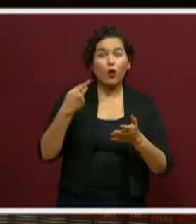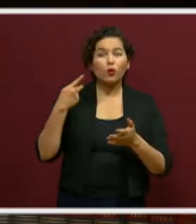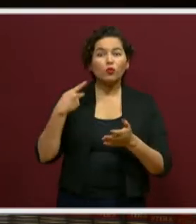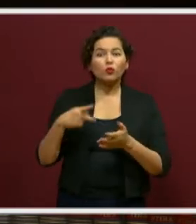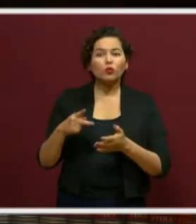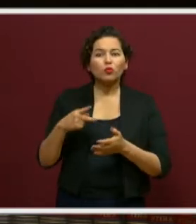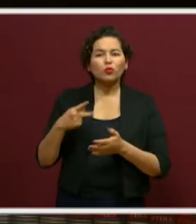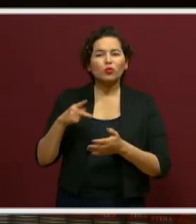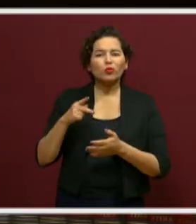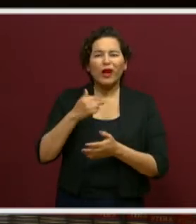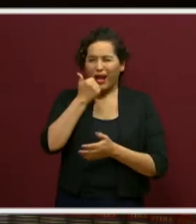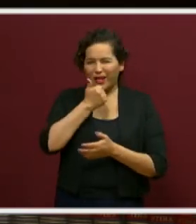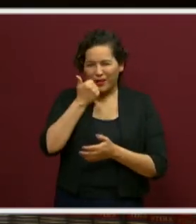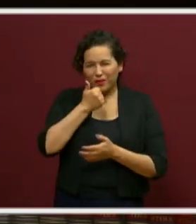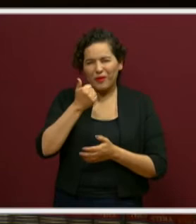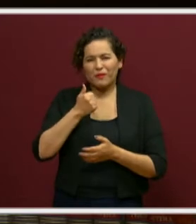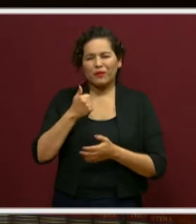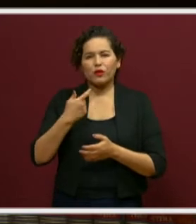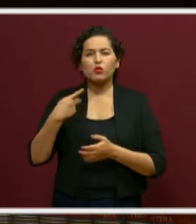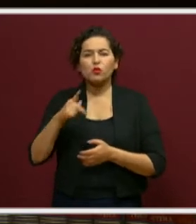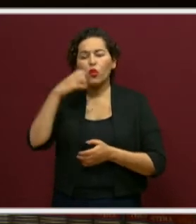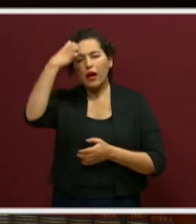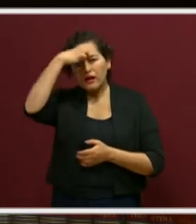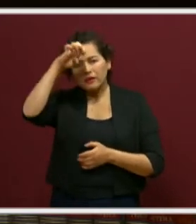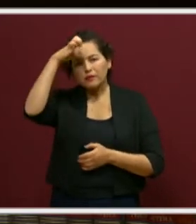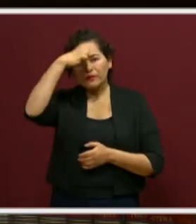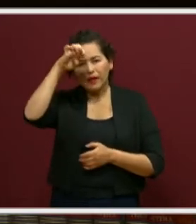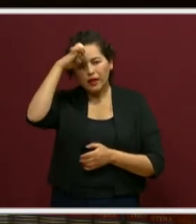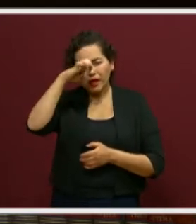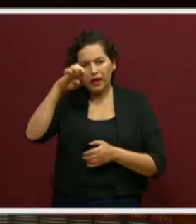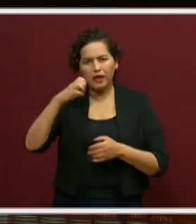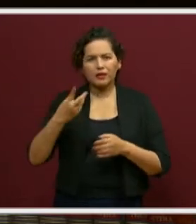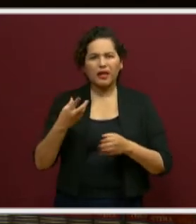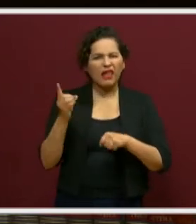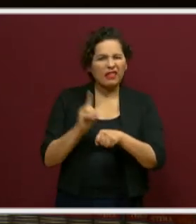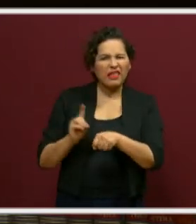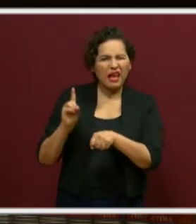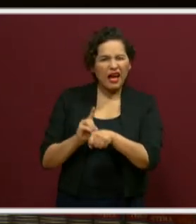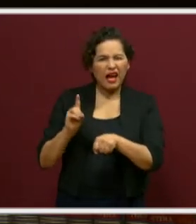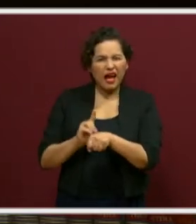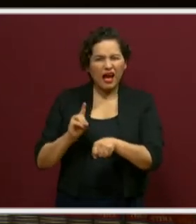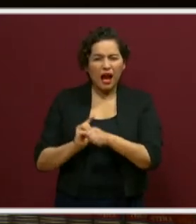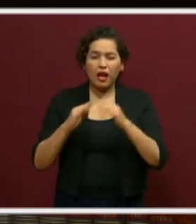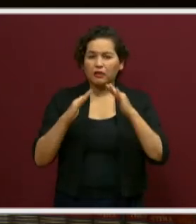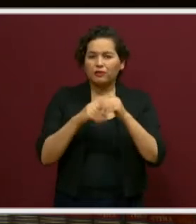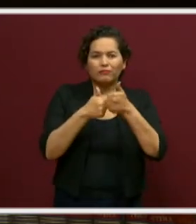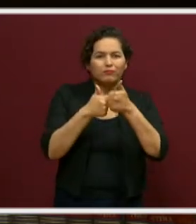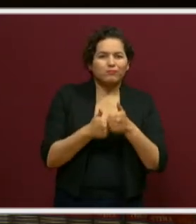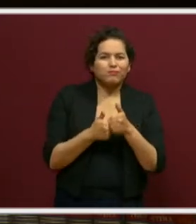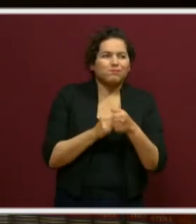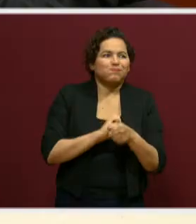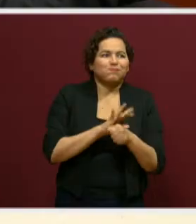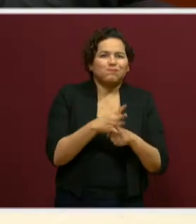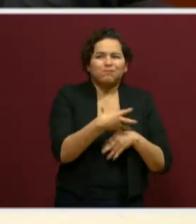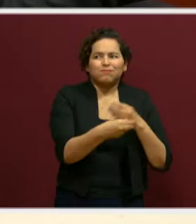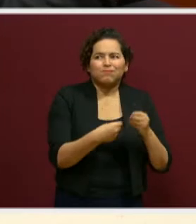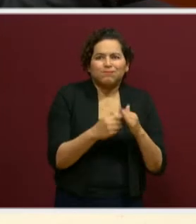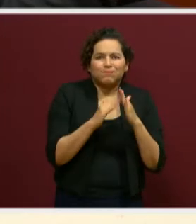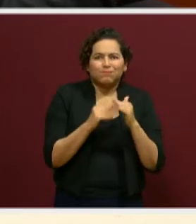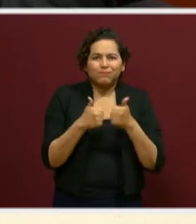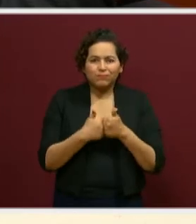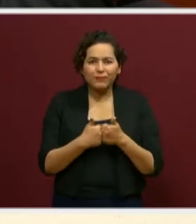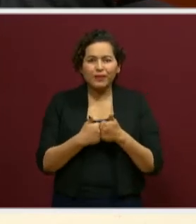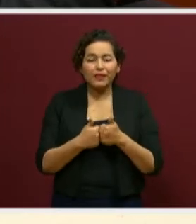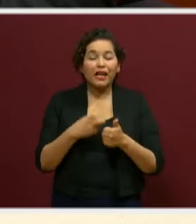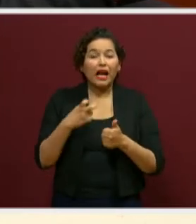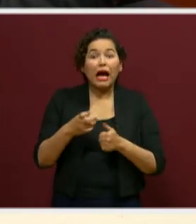cotidiana acontecida, vivida durante la pandemia. Eso es valiosísimo. Aquí